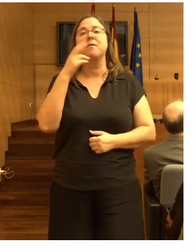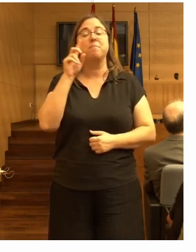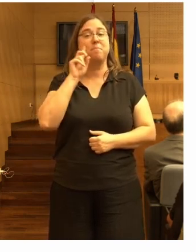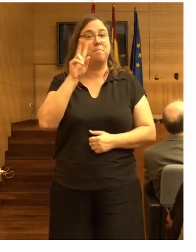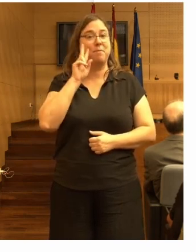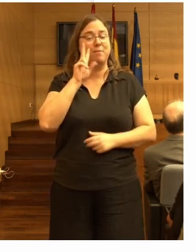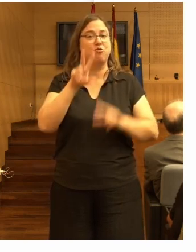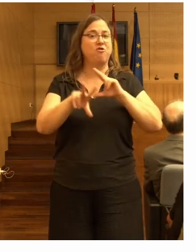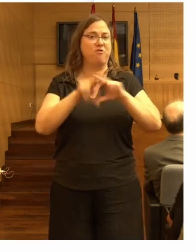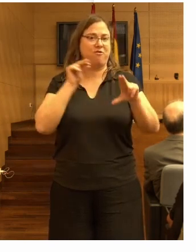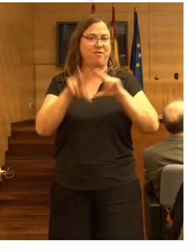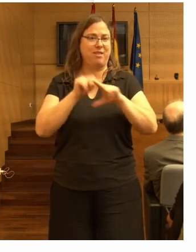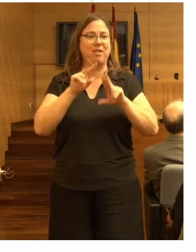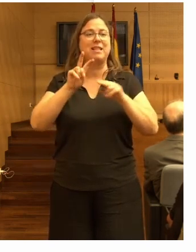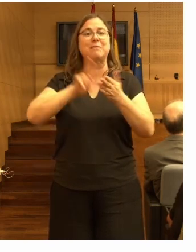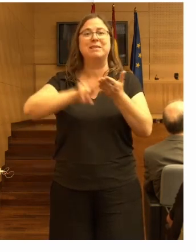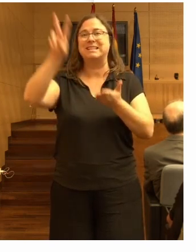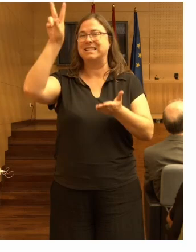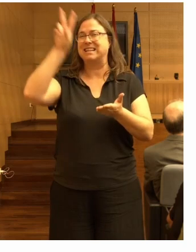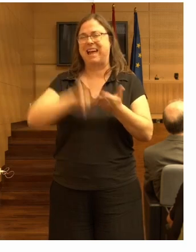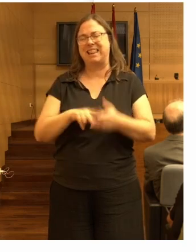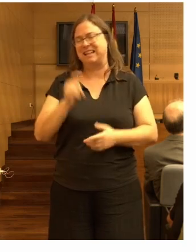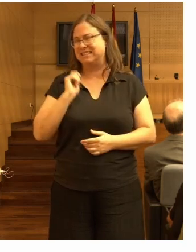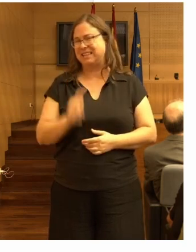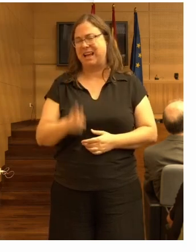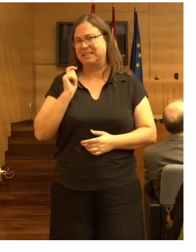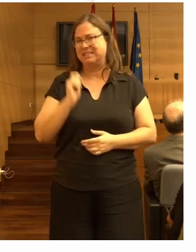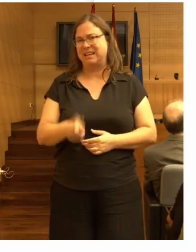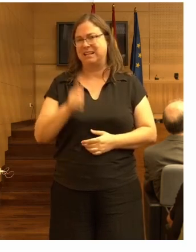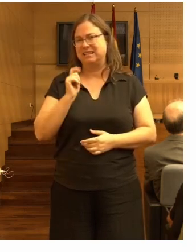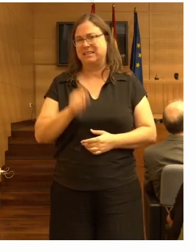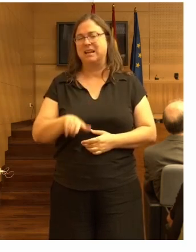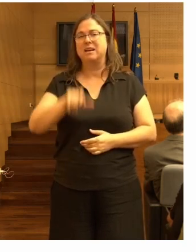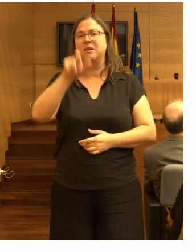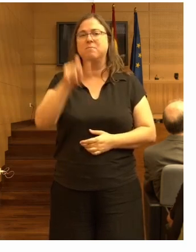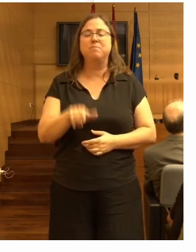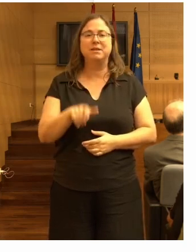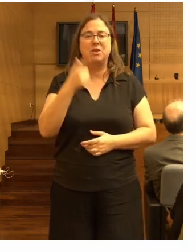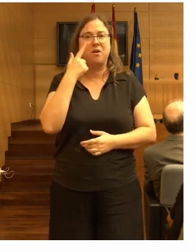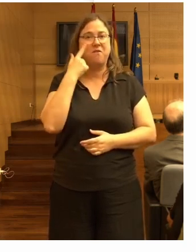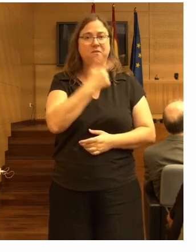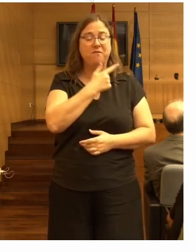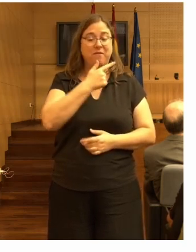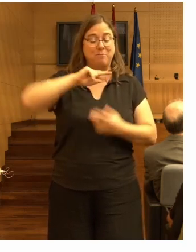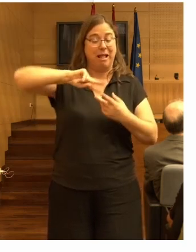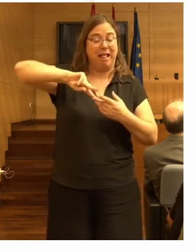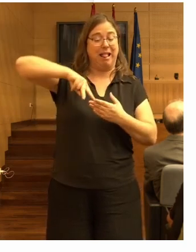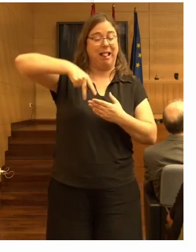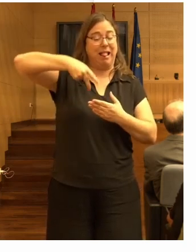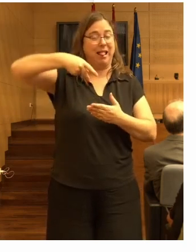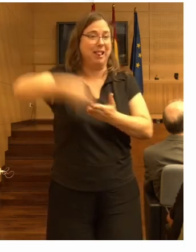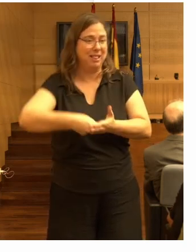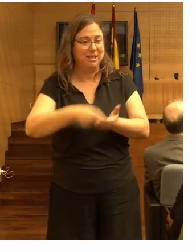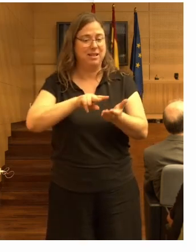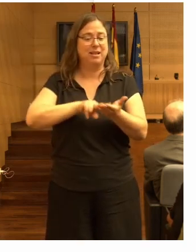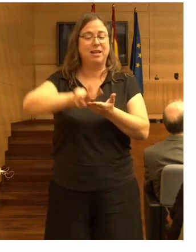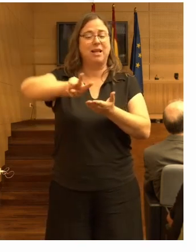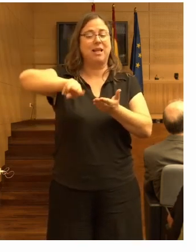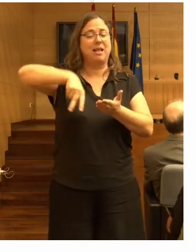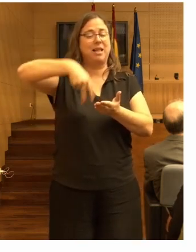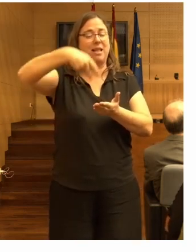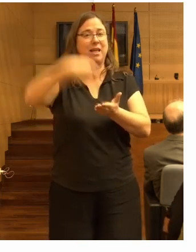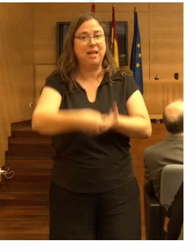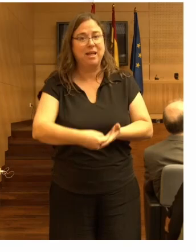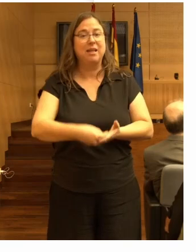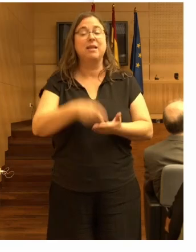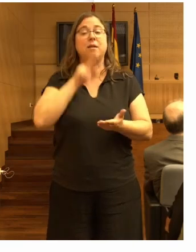que es de una caída muy habitual de una residencia. Y aquí vemos esa rotación en el aire. Es una persona que sí va